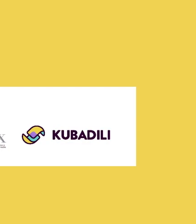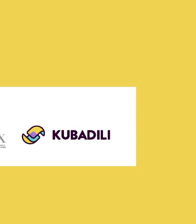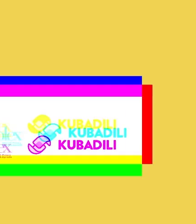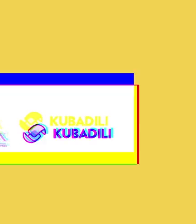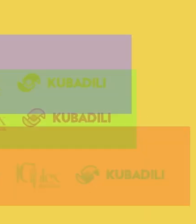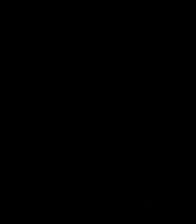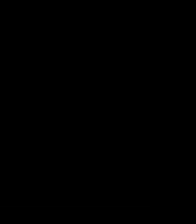Escribete.